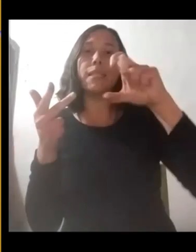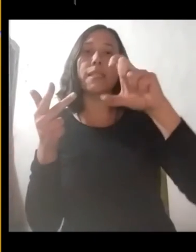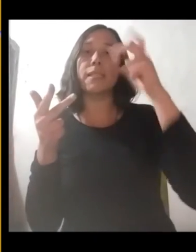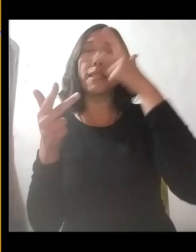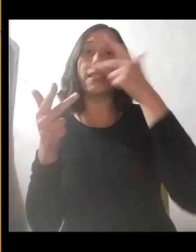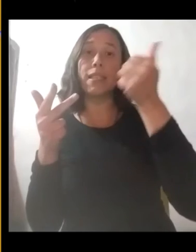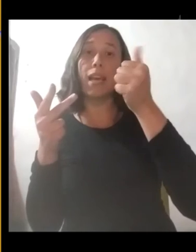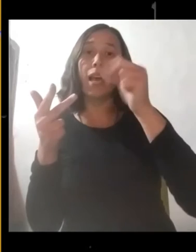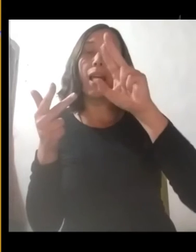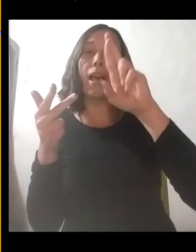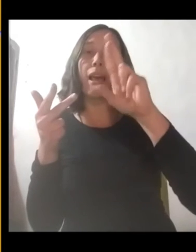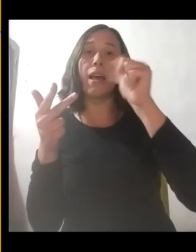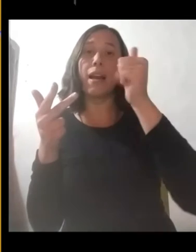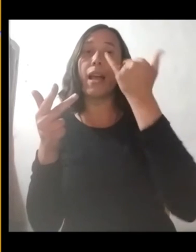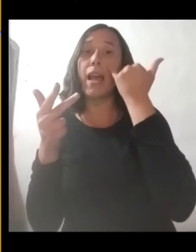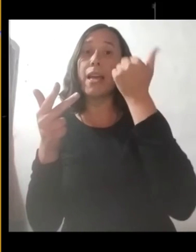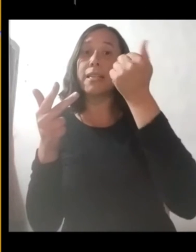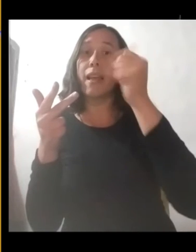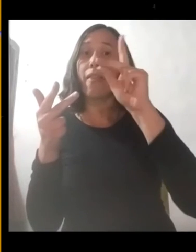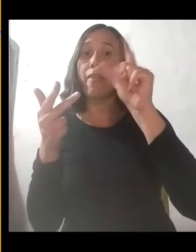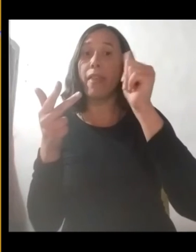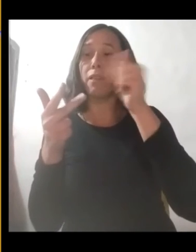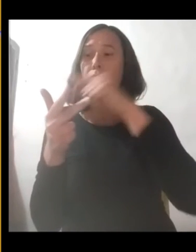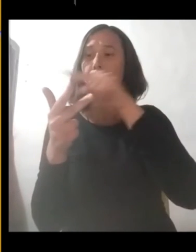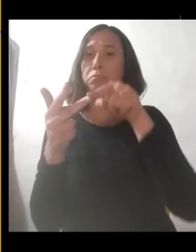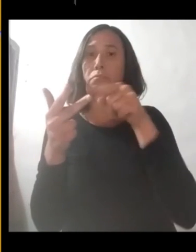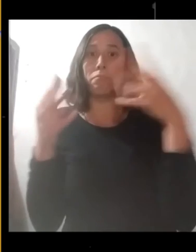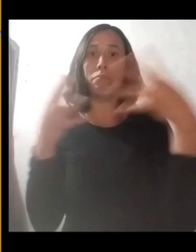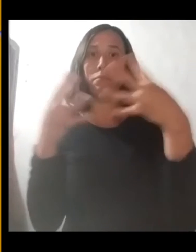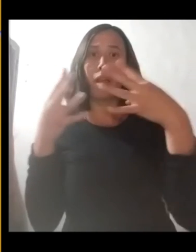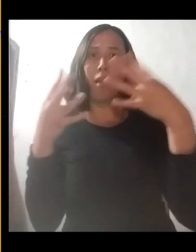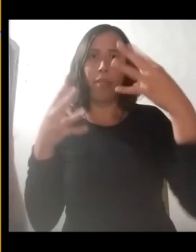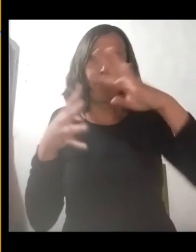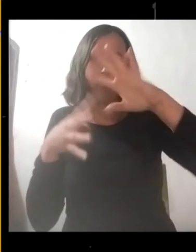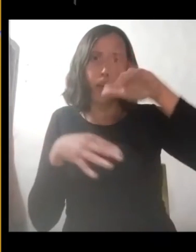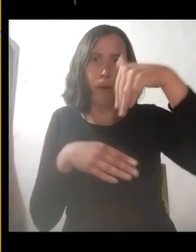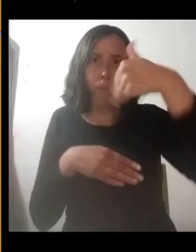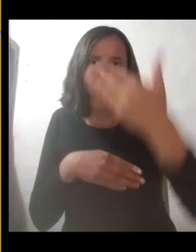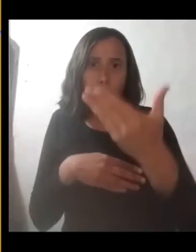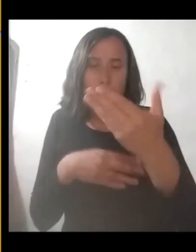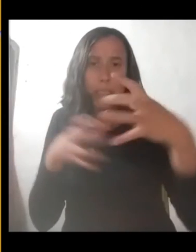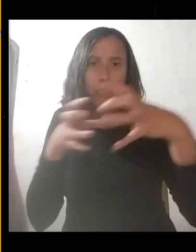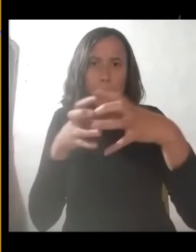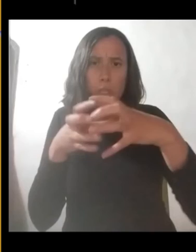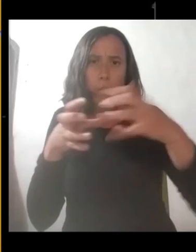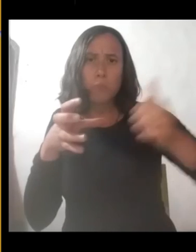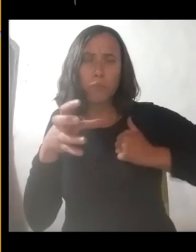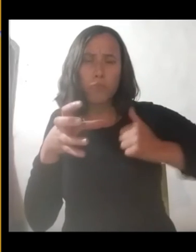Luego, San Martín emprende su camino hacia Perú, con todo su ejército.